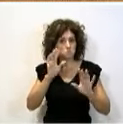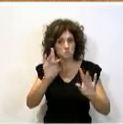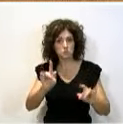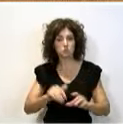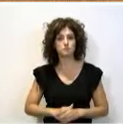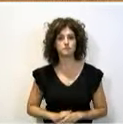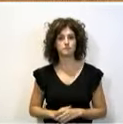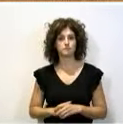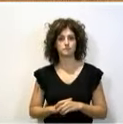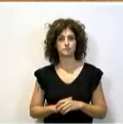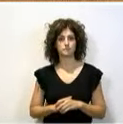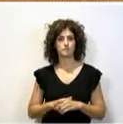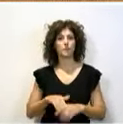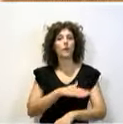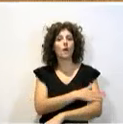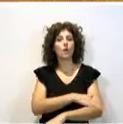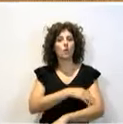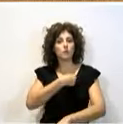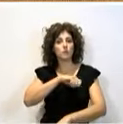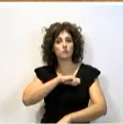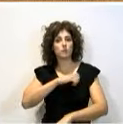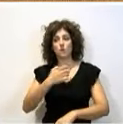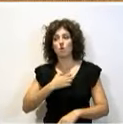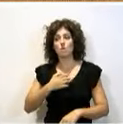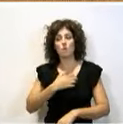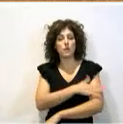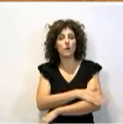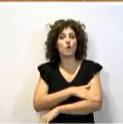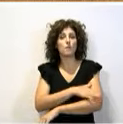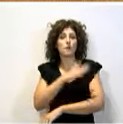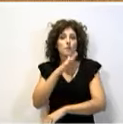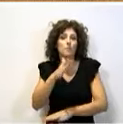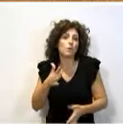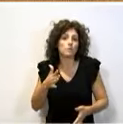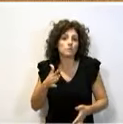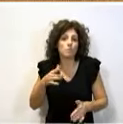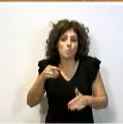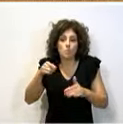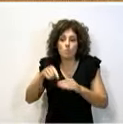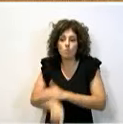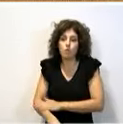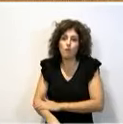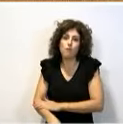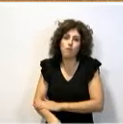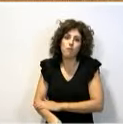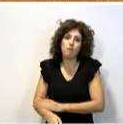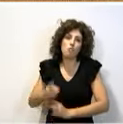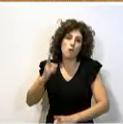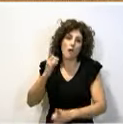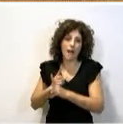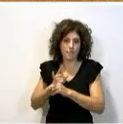En el gobierno de España ustedes no pueden gobernar por razones profundamente antidemocráticas.